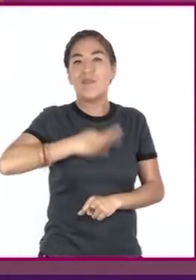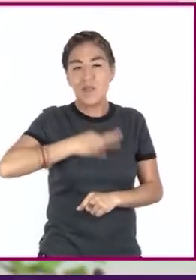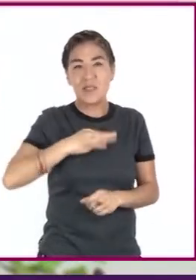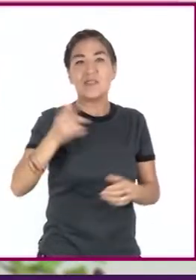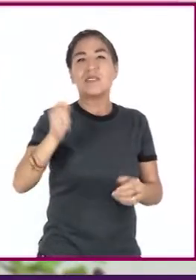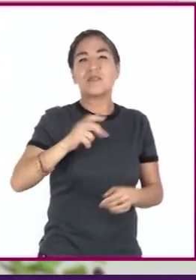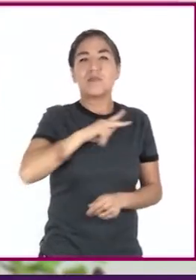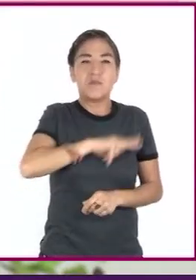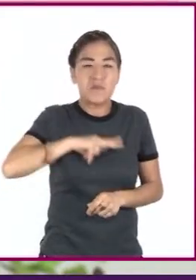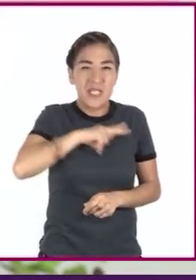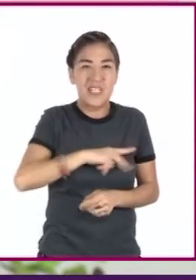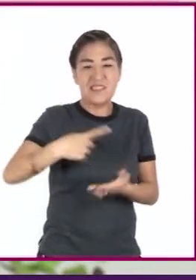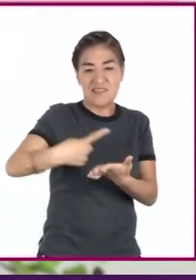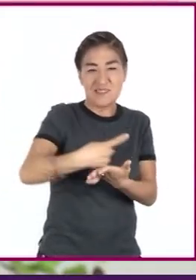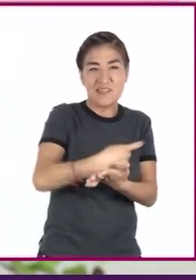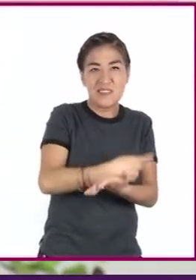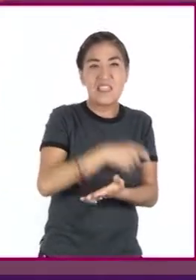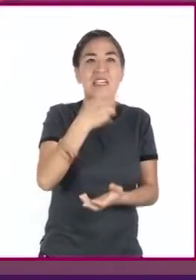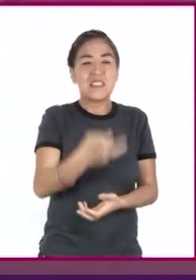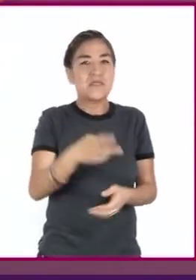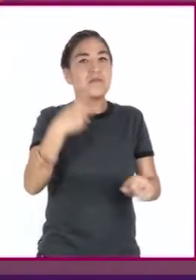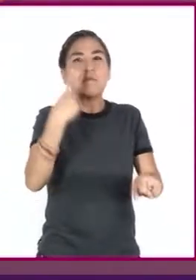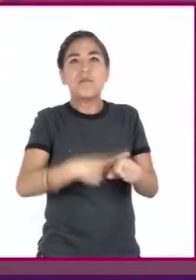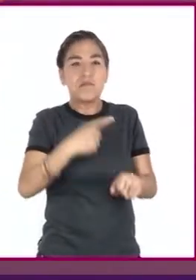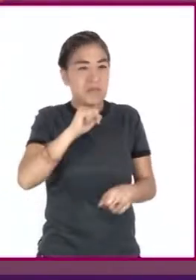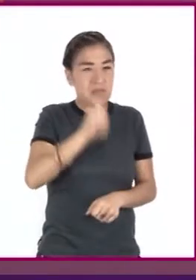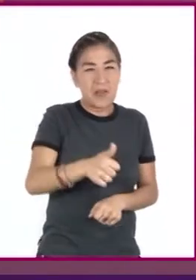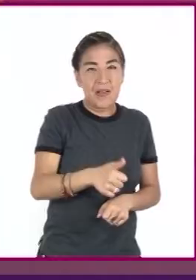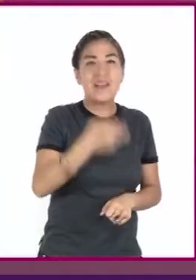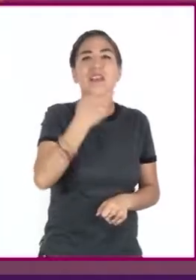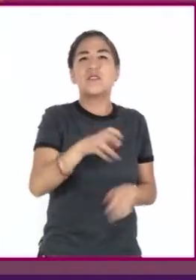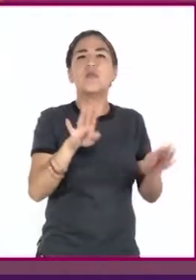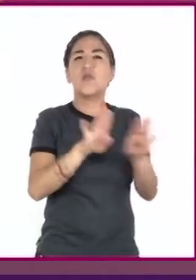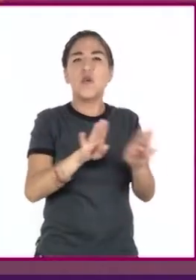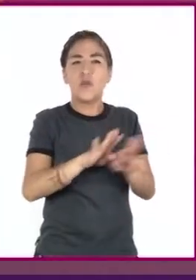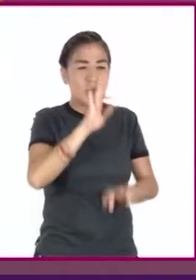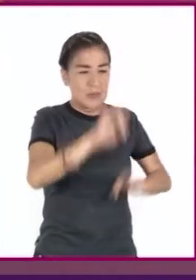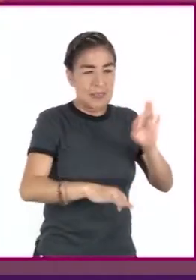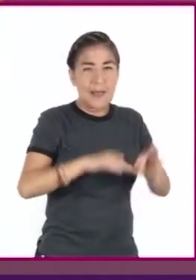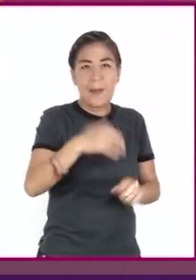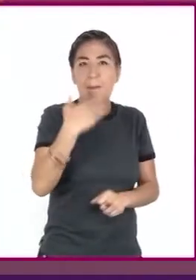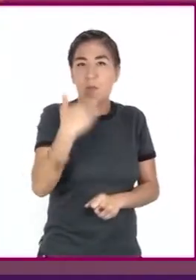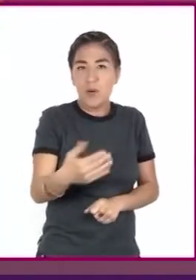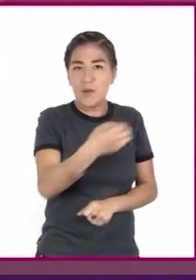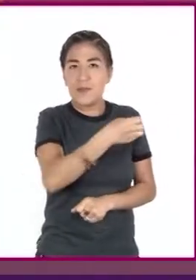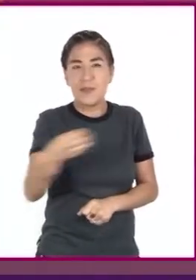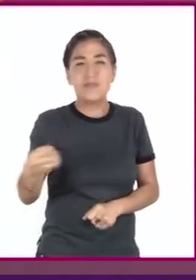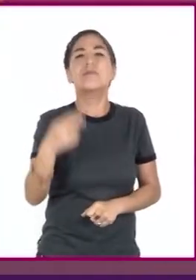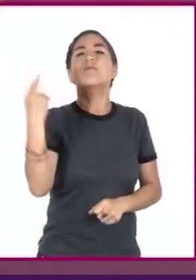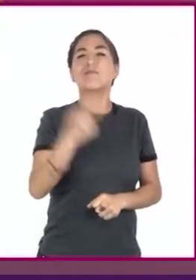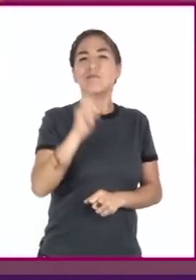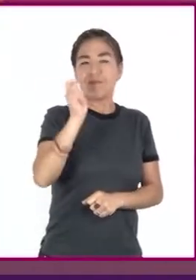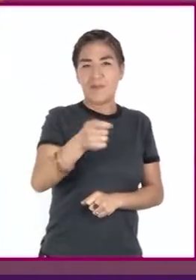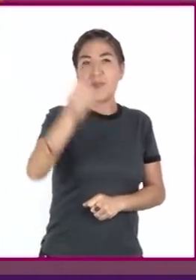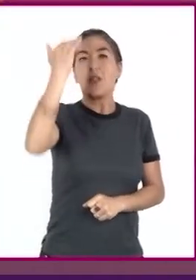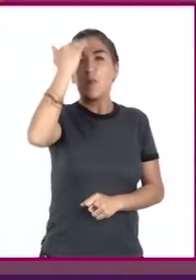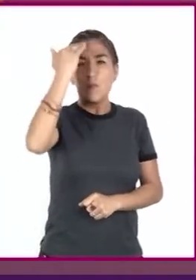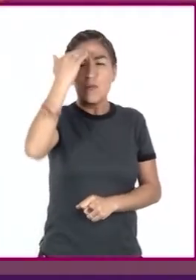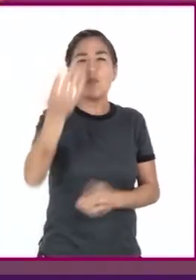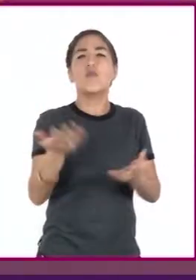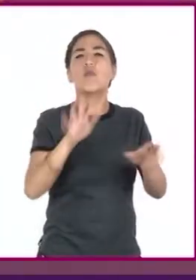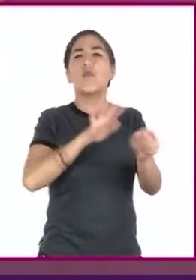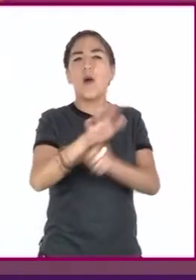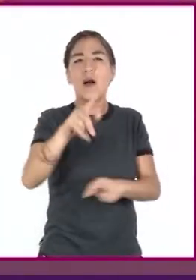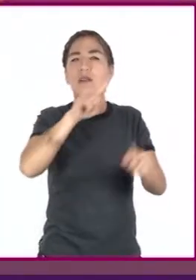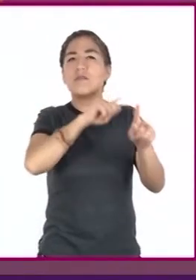virus y parásitos que nos enferman. Para tratar una enfermedad de manera adecuada, es necesario conocer qué